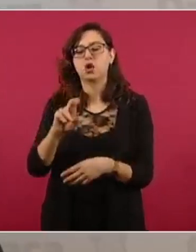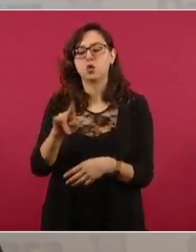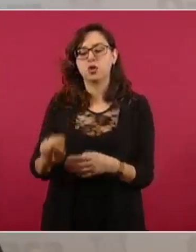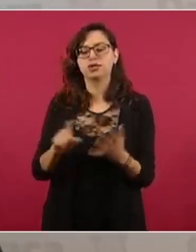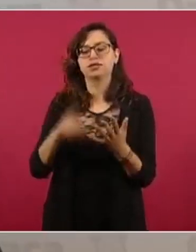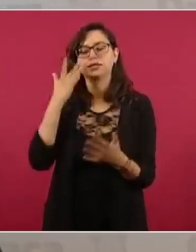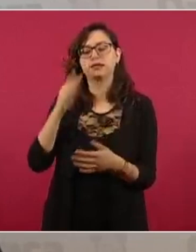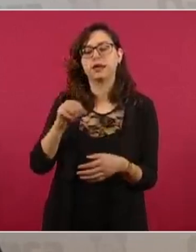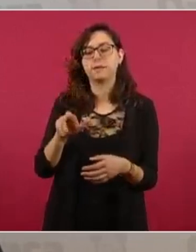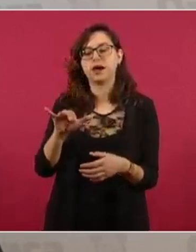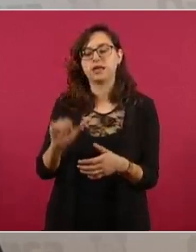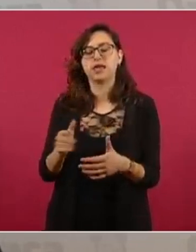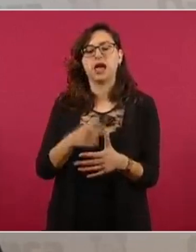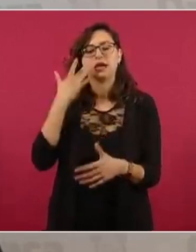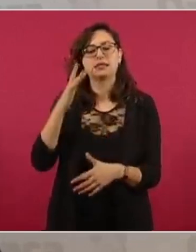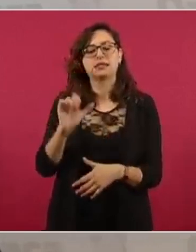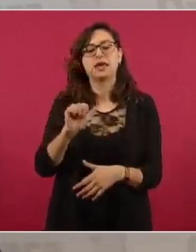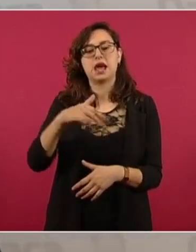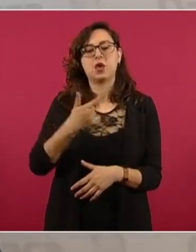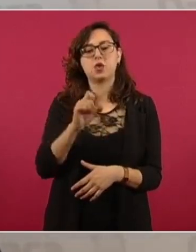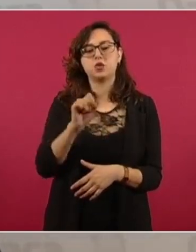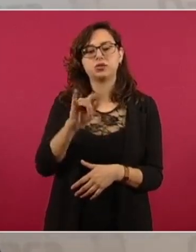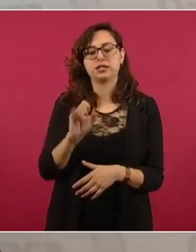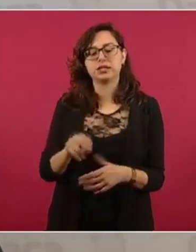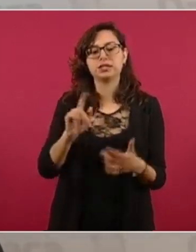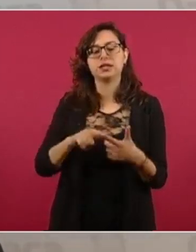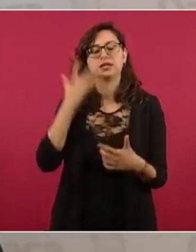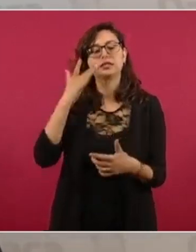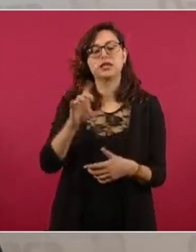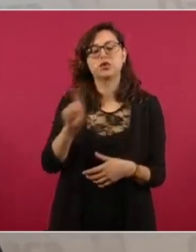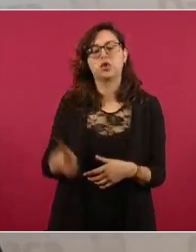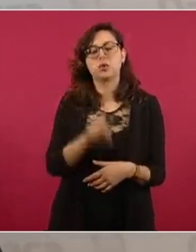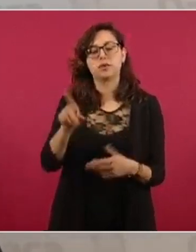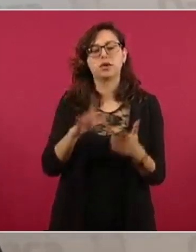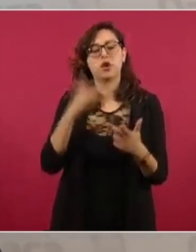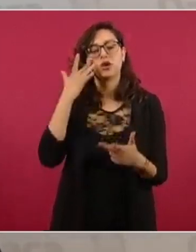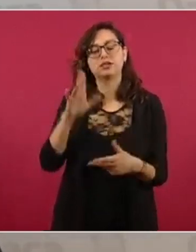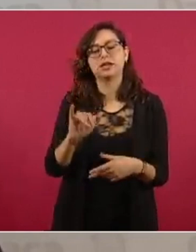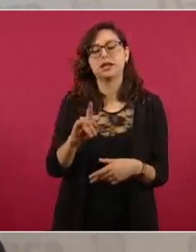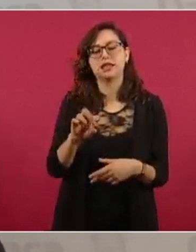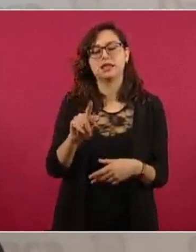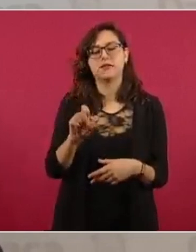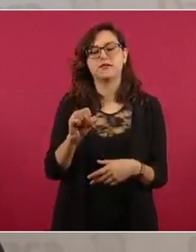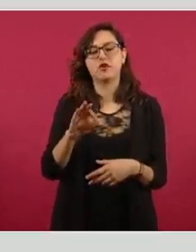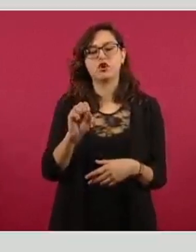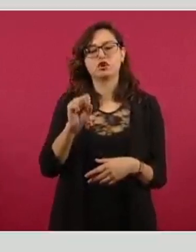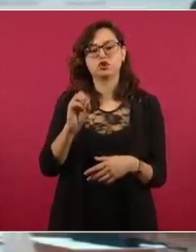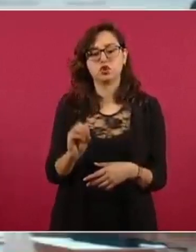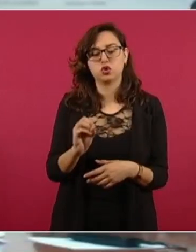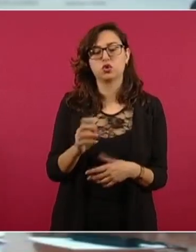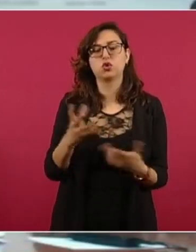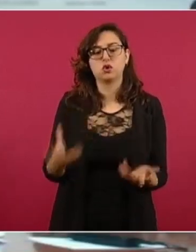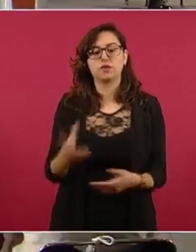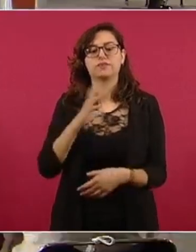María Solotepec, San Agustín Losicha, Santo Domingo Solotepec y San Ildefonso Amatlán. Ya se tienen 30